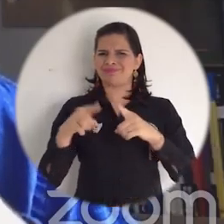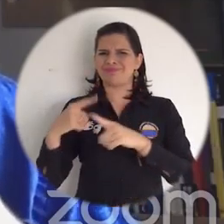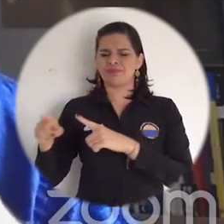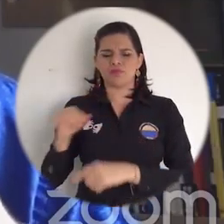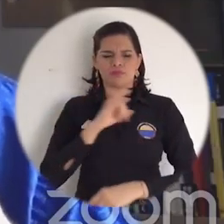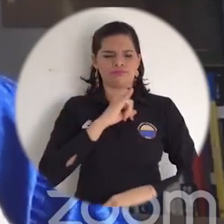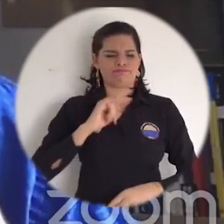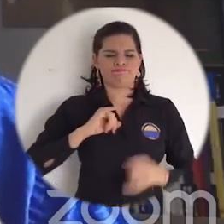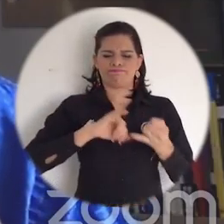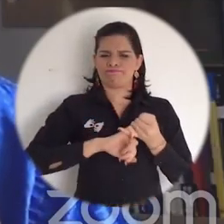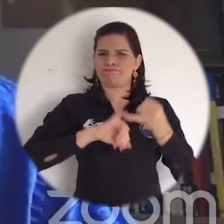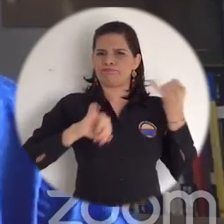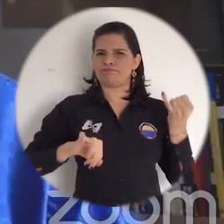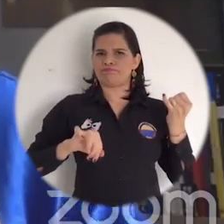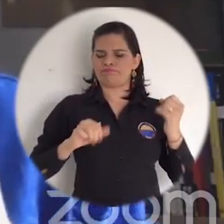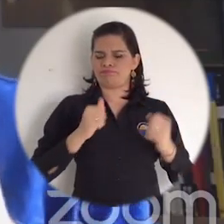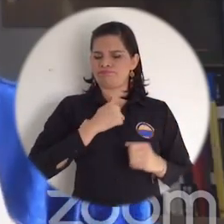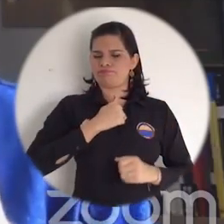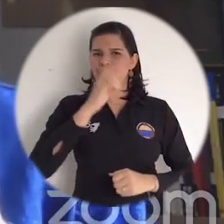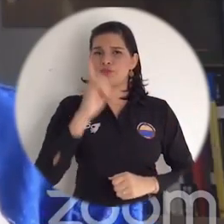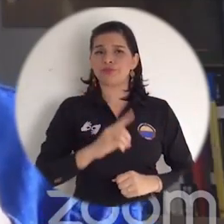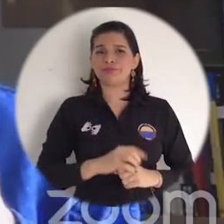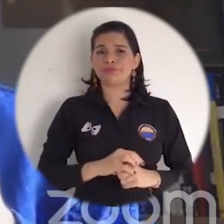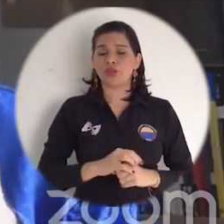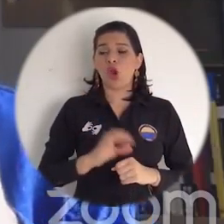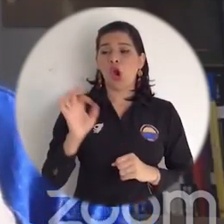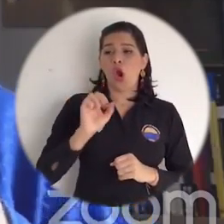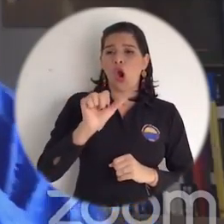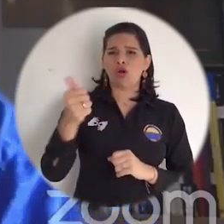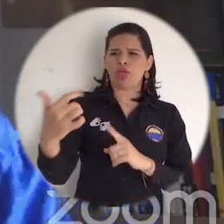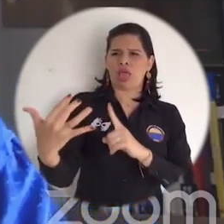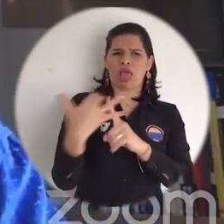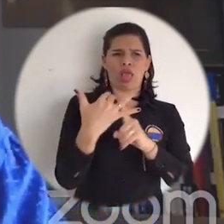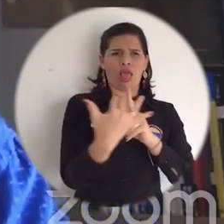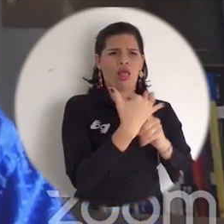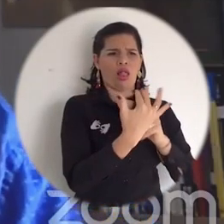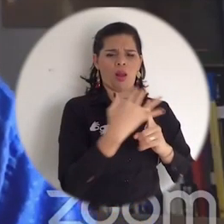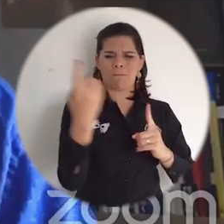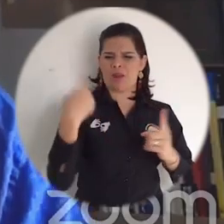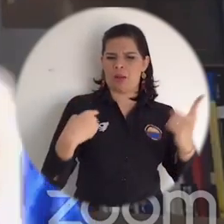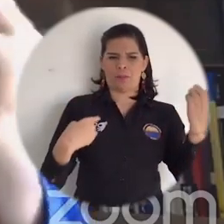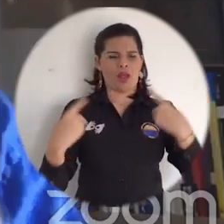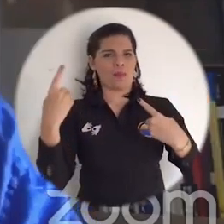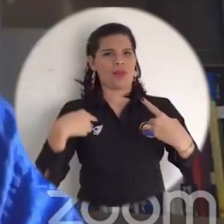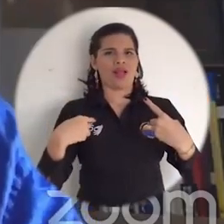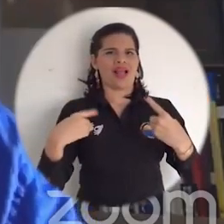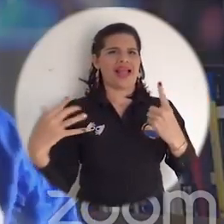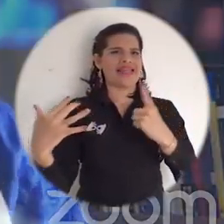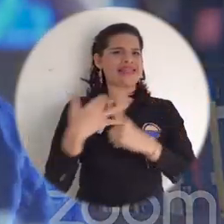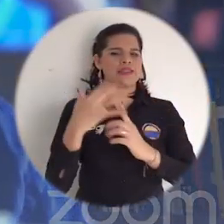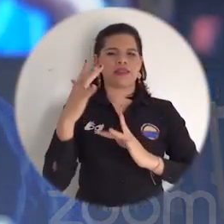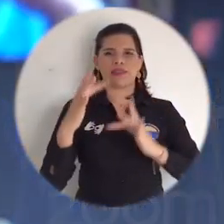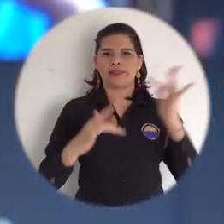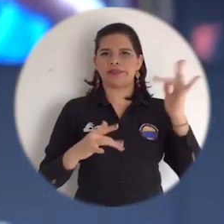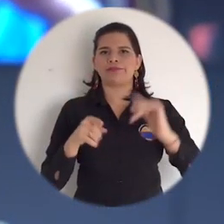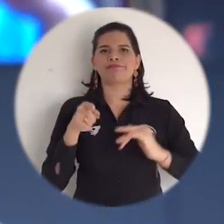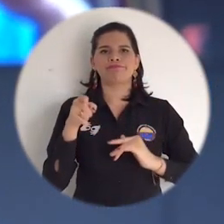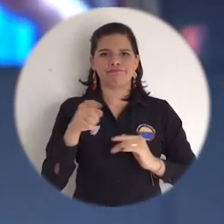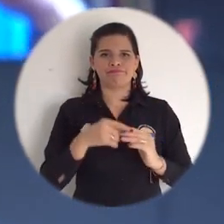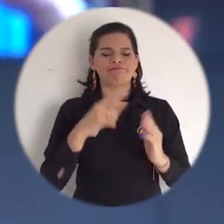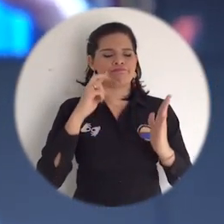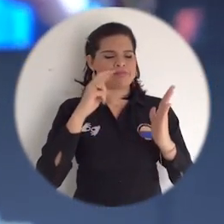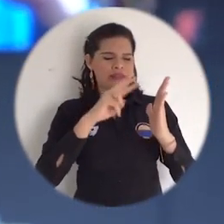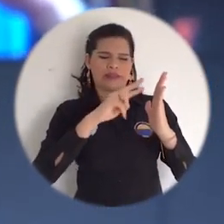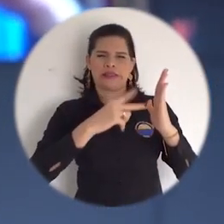y del tipo de formación que hacemos y de la injerencia que pudiera haber de terceros o de la delegación de la formación en otros tipos de